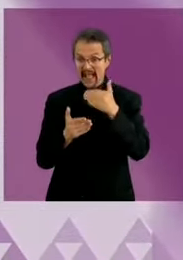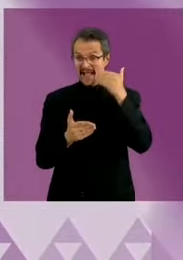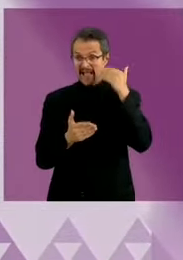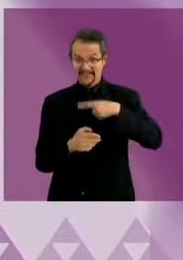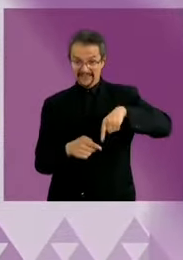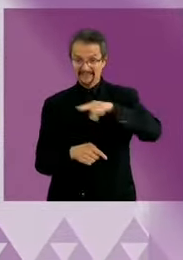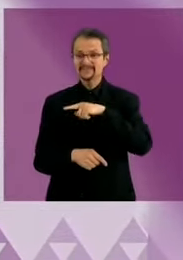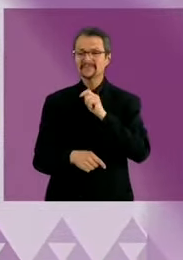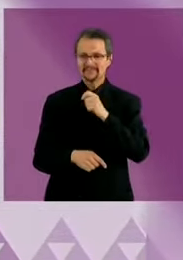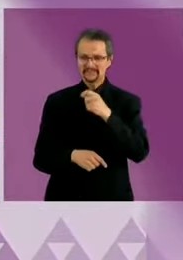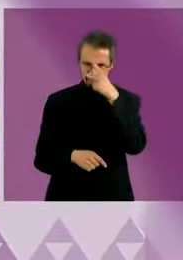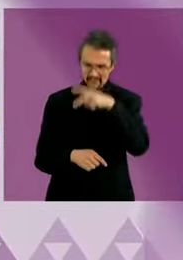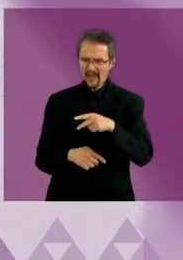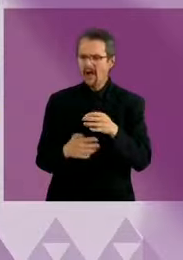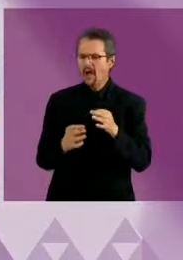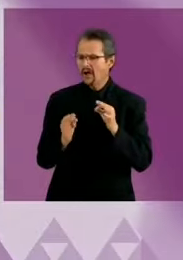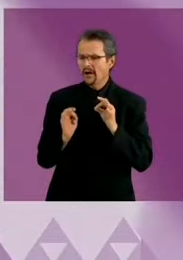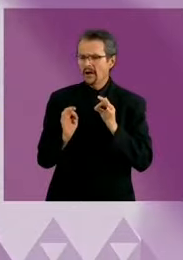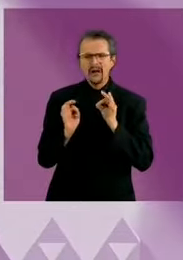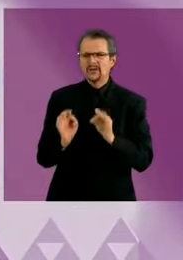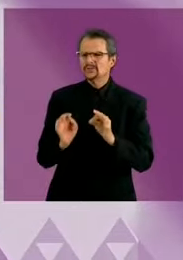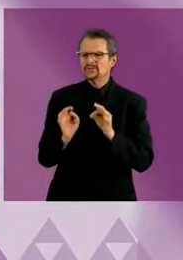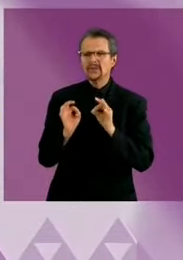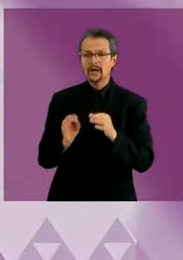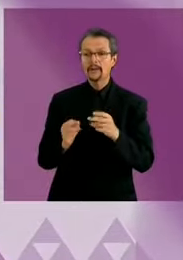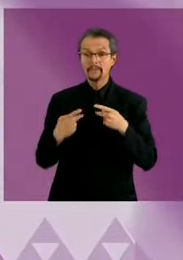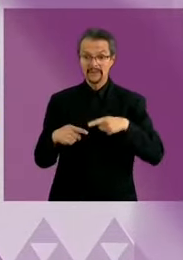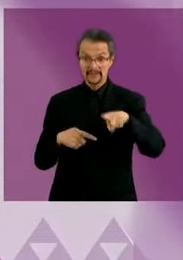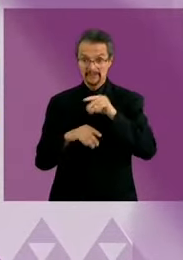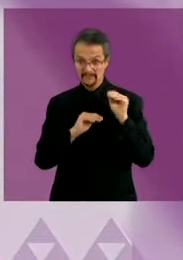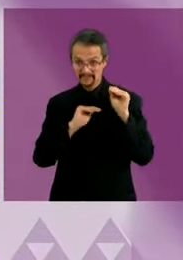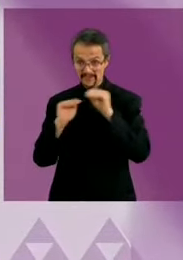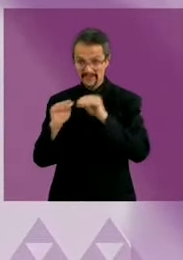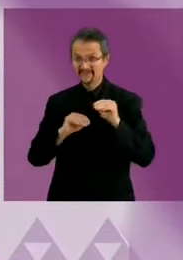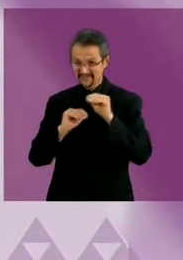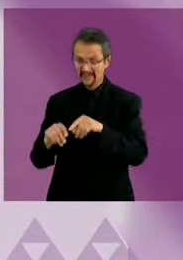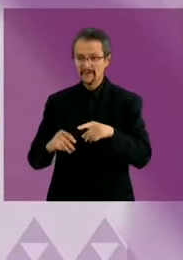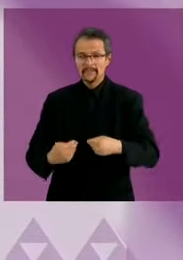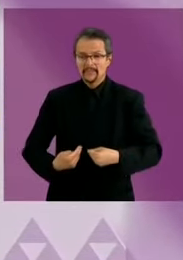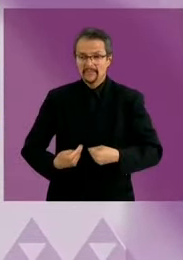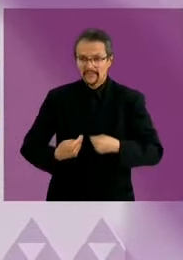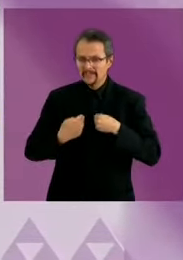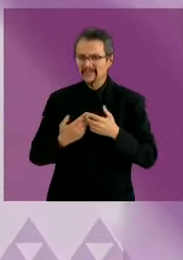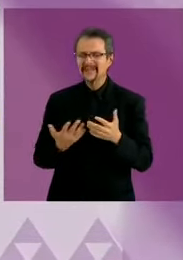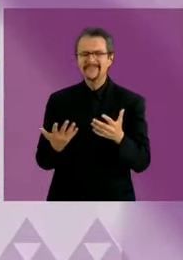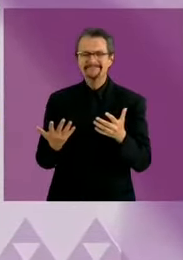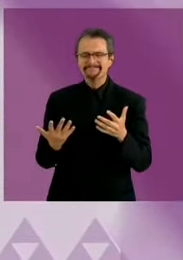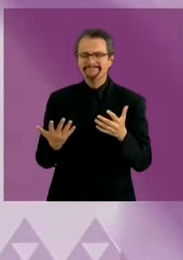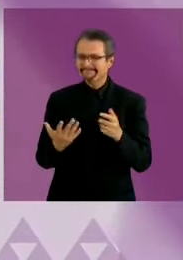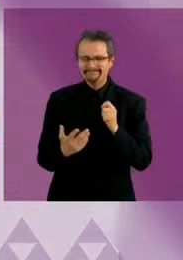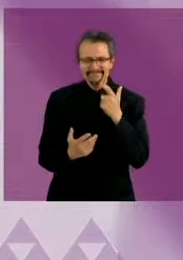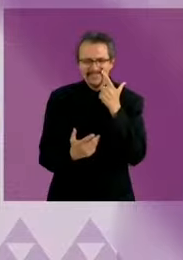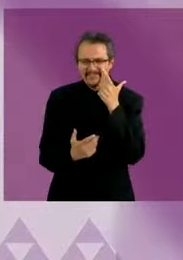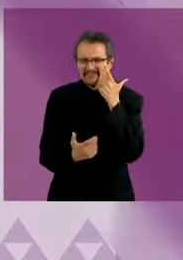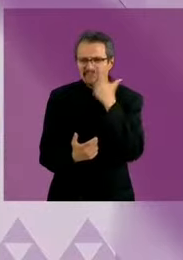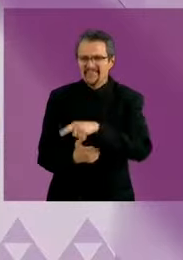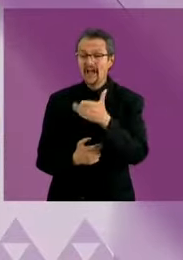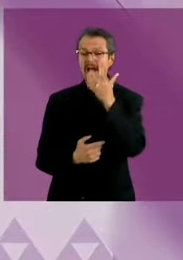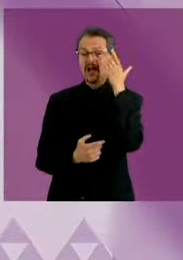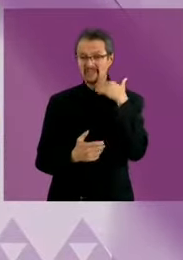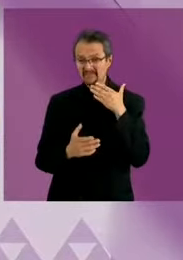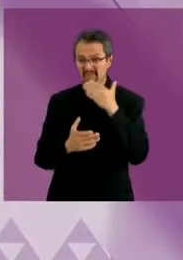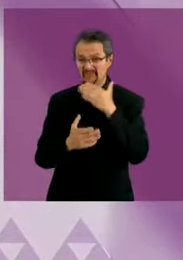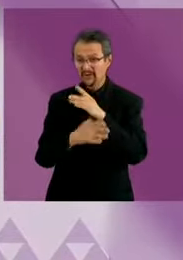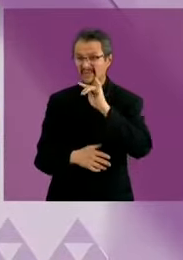hicimos sin ningún condicionamiento los migrantes viven en condiciones realmente lamentables. Yo visité varios de los albergues en Tijuana